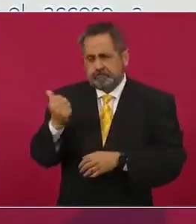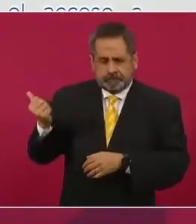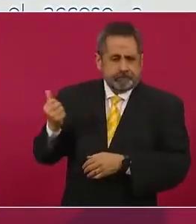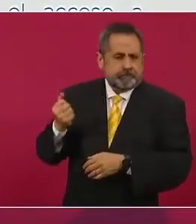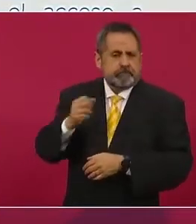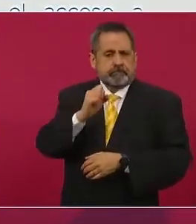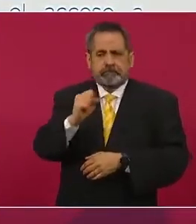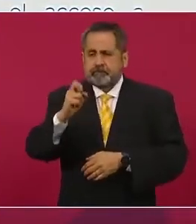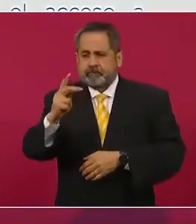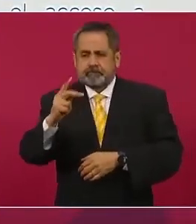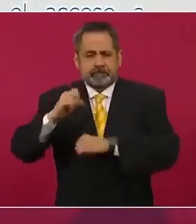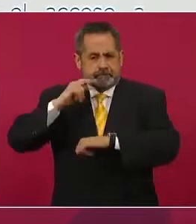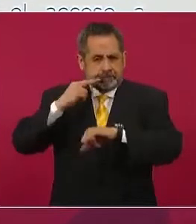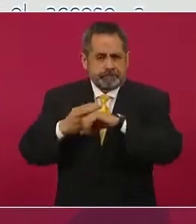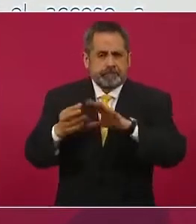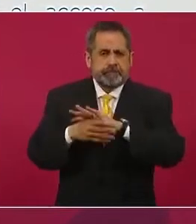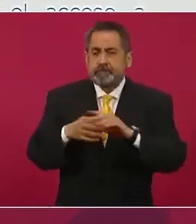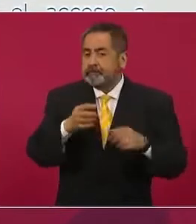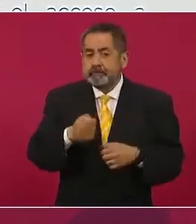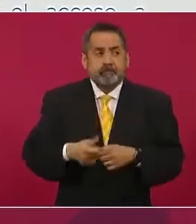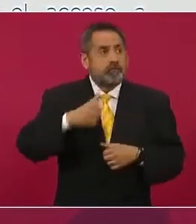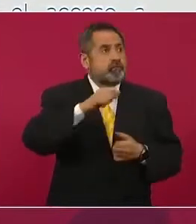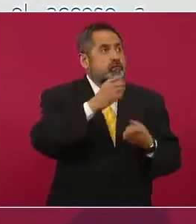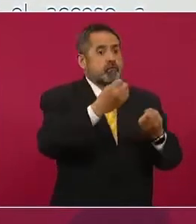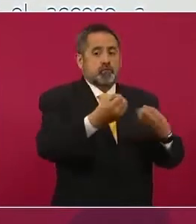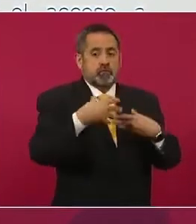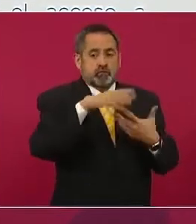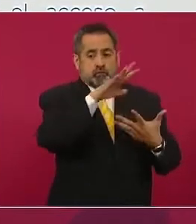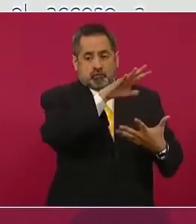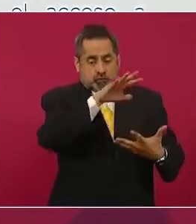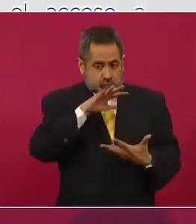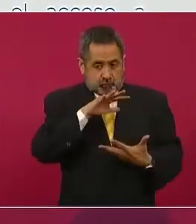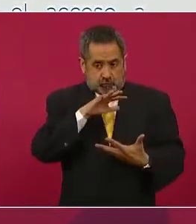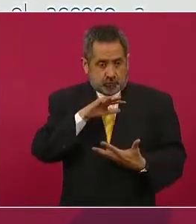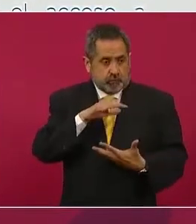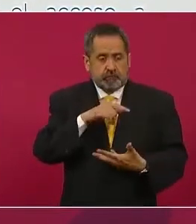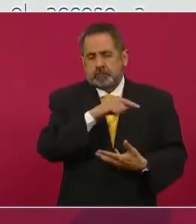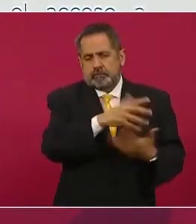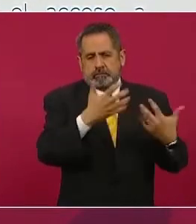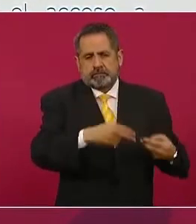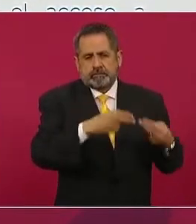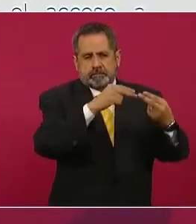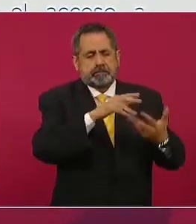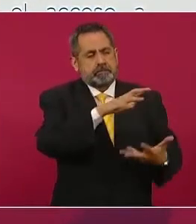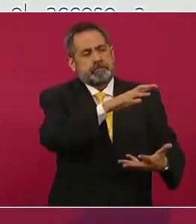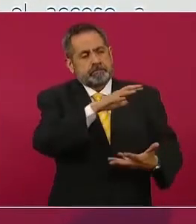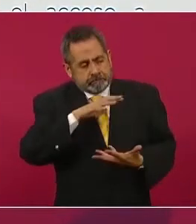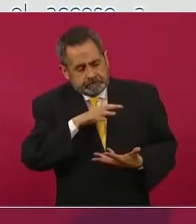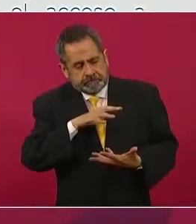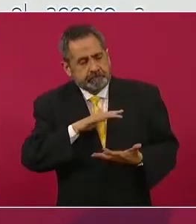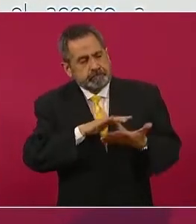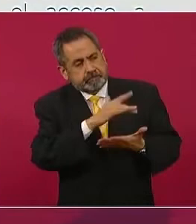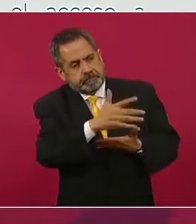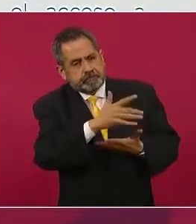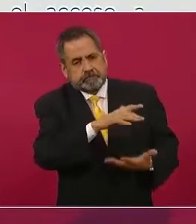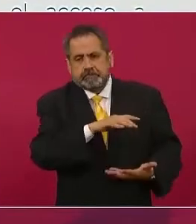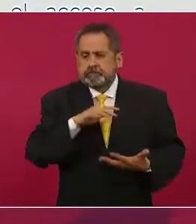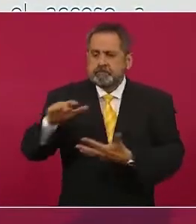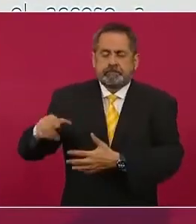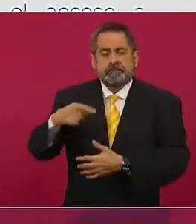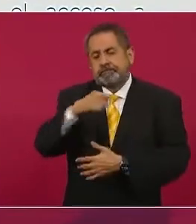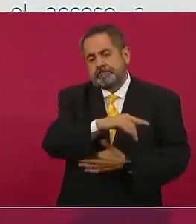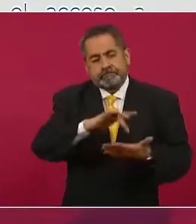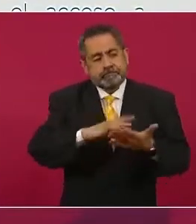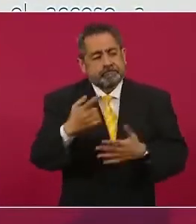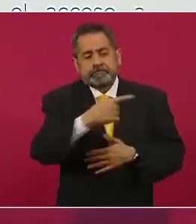Educación Pública, es la primera donación que recibimos directa de una empresa. Le hemos manifestado también de manera directa, moderna, nuestra